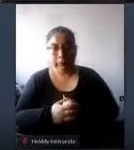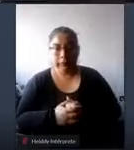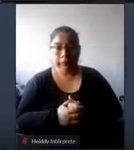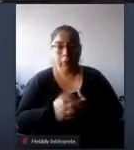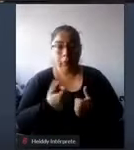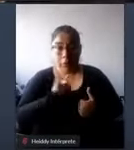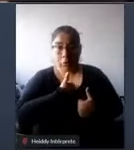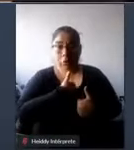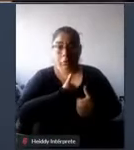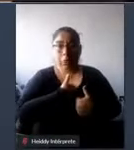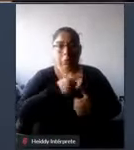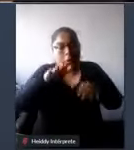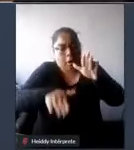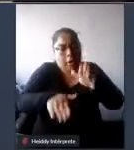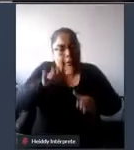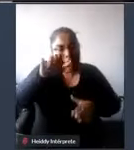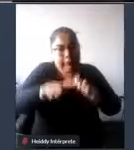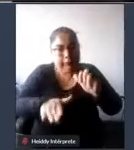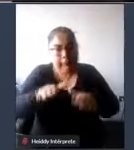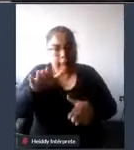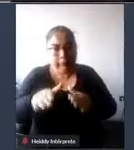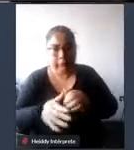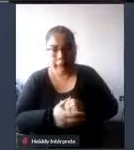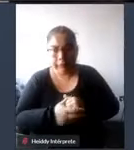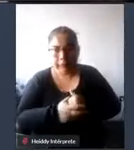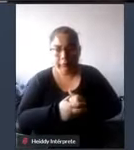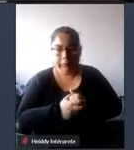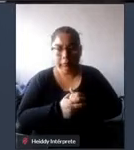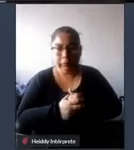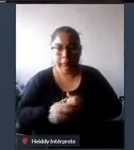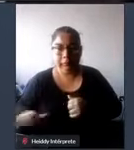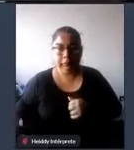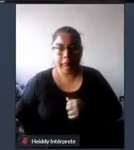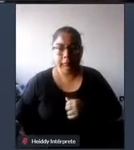los uso ocasionalmente y